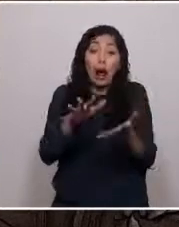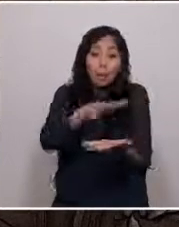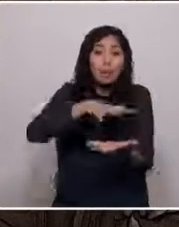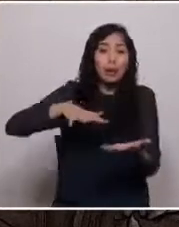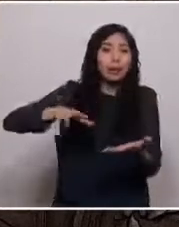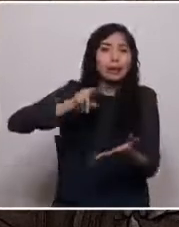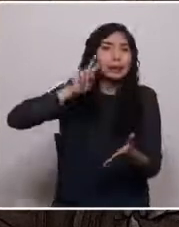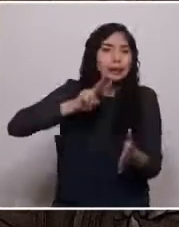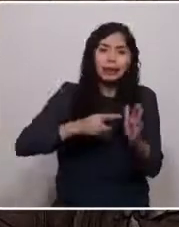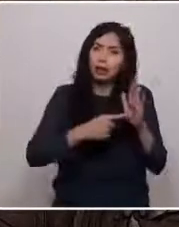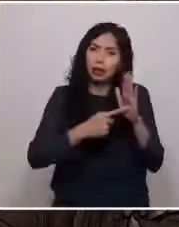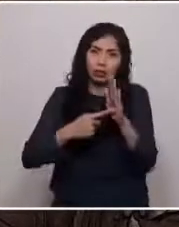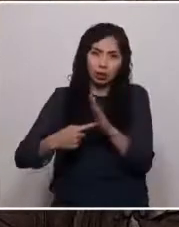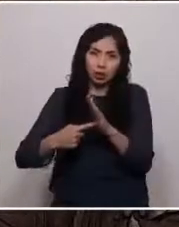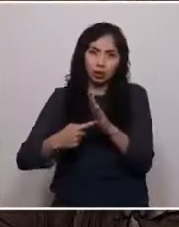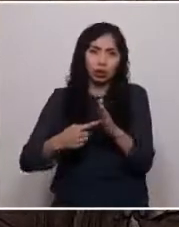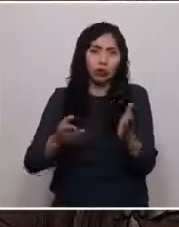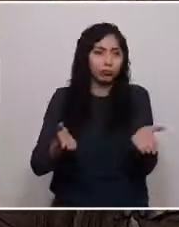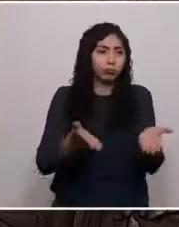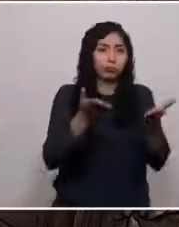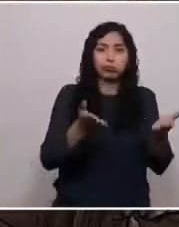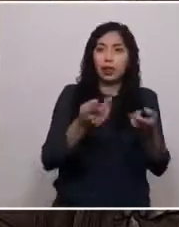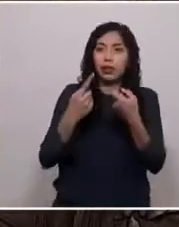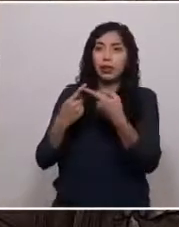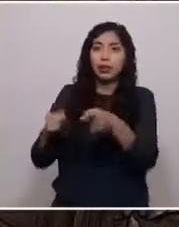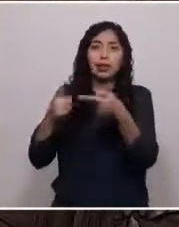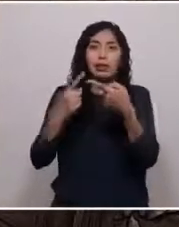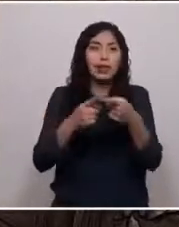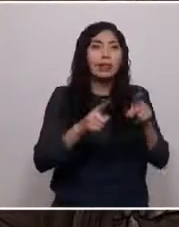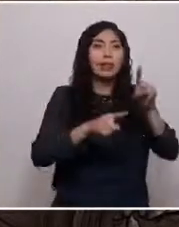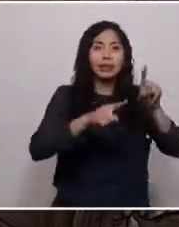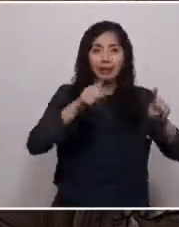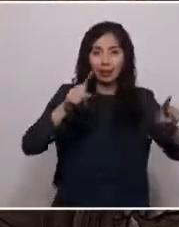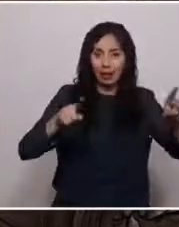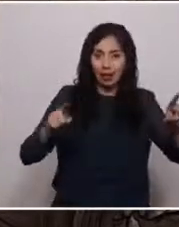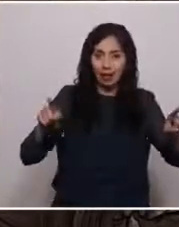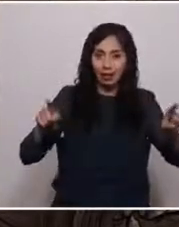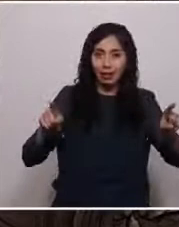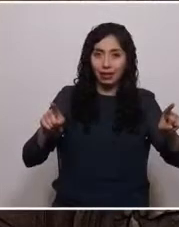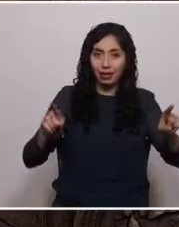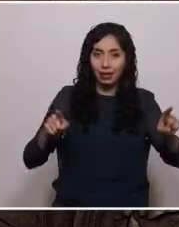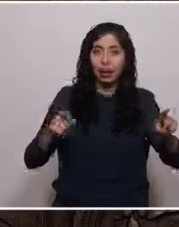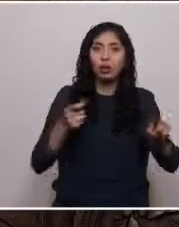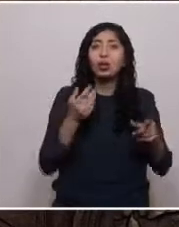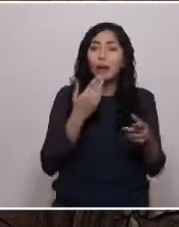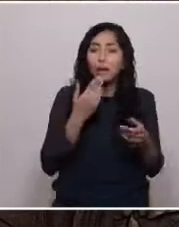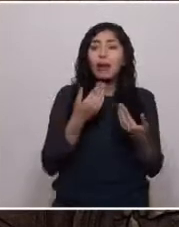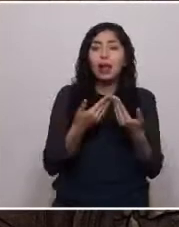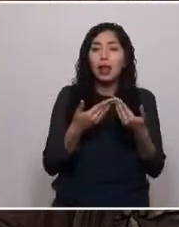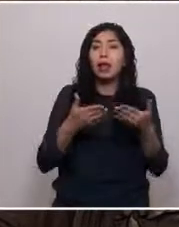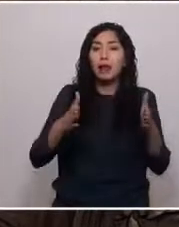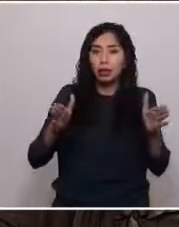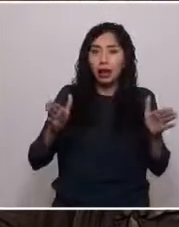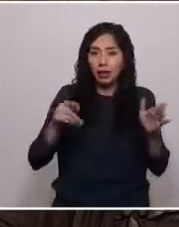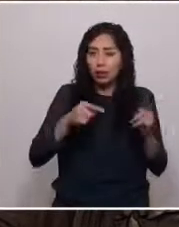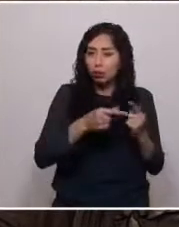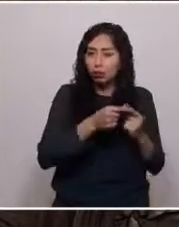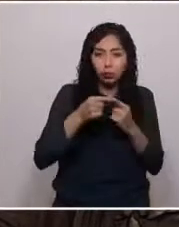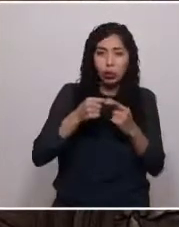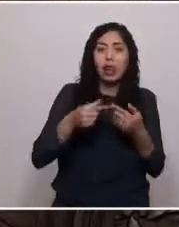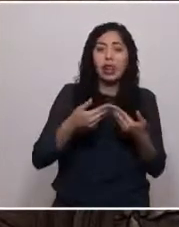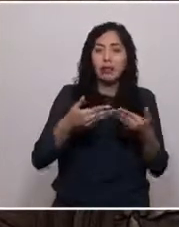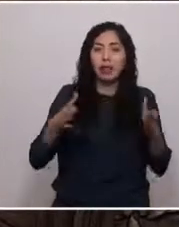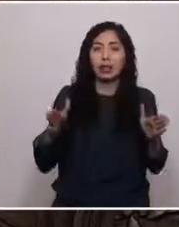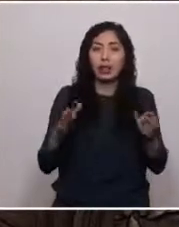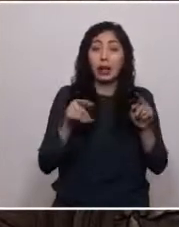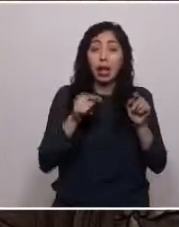valorice la diversidad y su premisa indisoluble, la libertad. Esa forma de entender